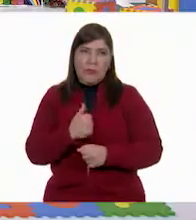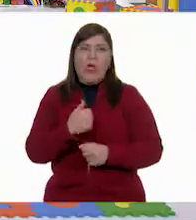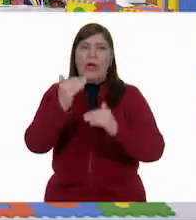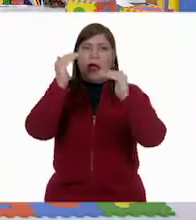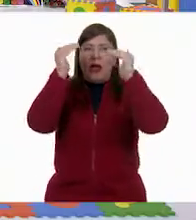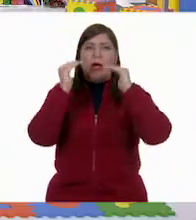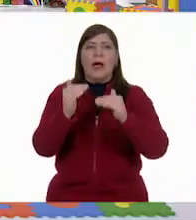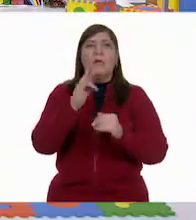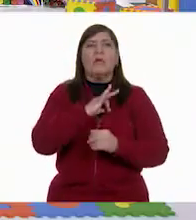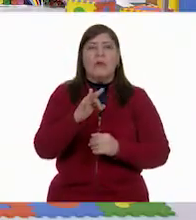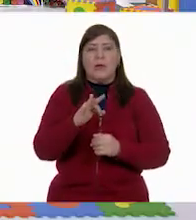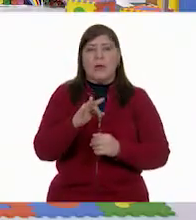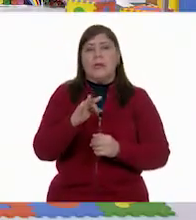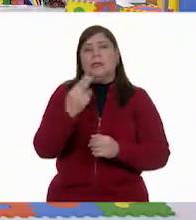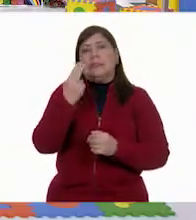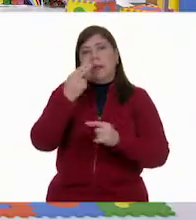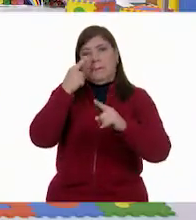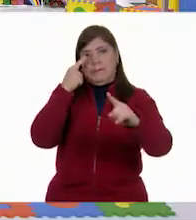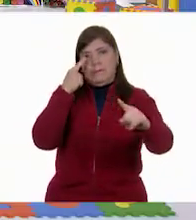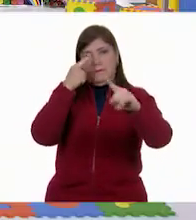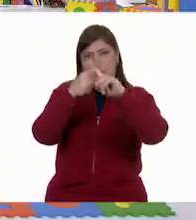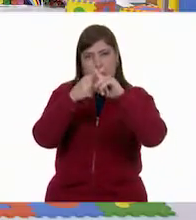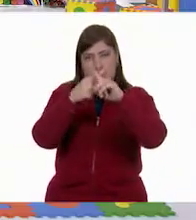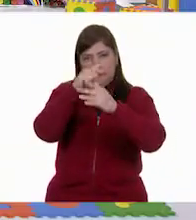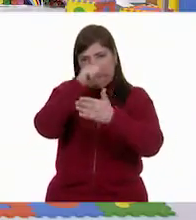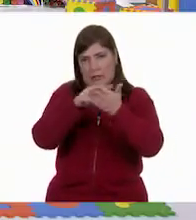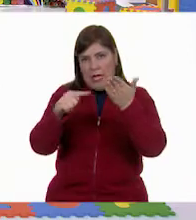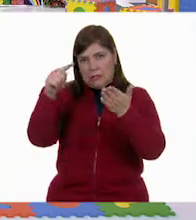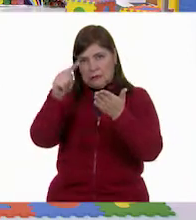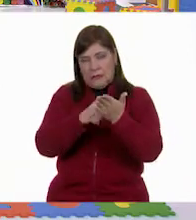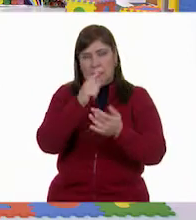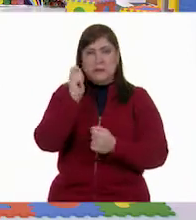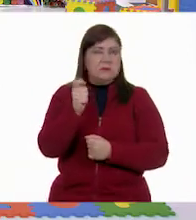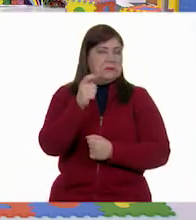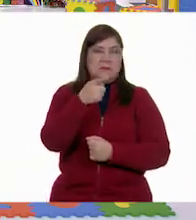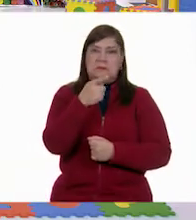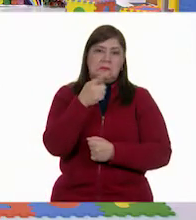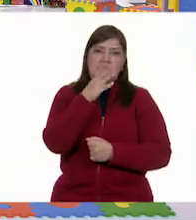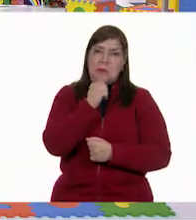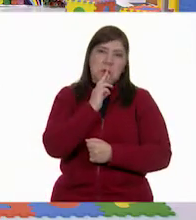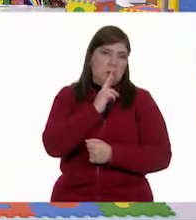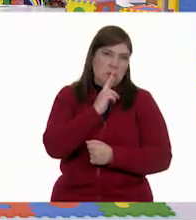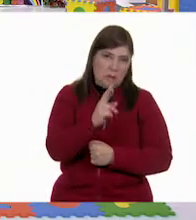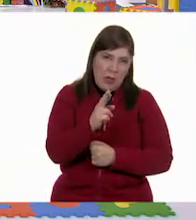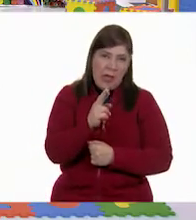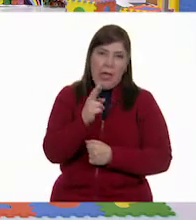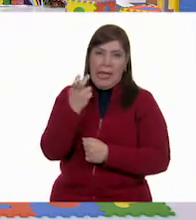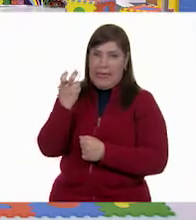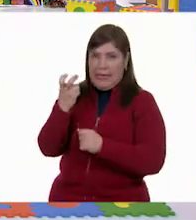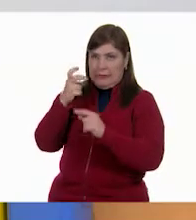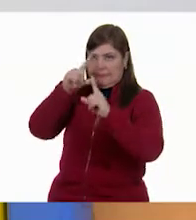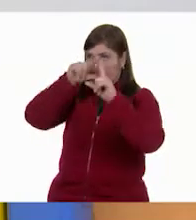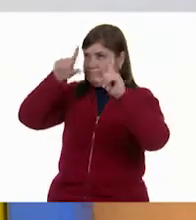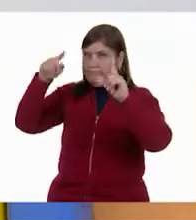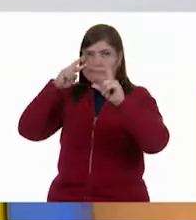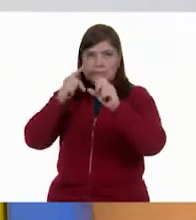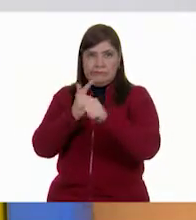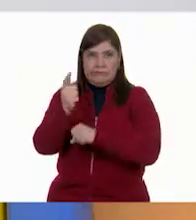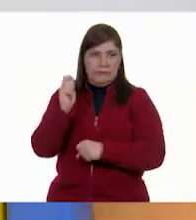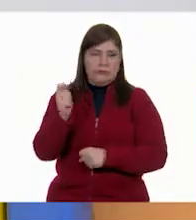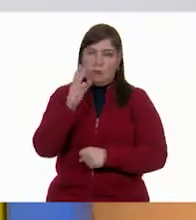la pregunta? que ponerle en este caso un atache sabiendo que esa no se puede contestar. Muy bien. Con los datos de nuestra gráfica de barras.